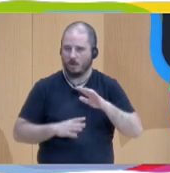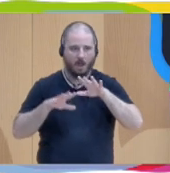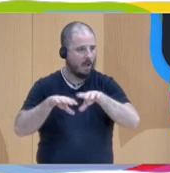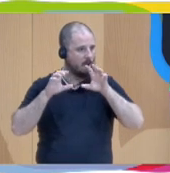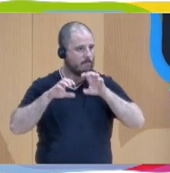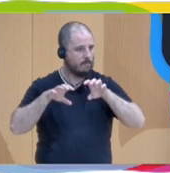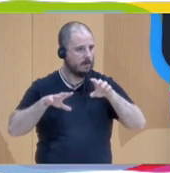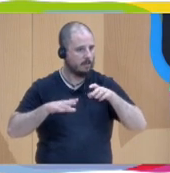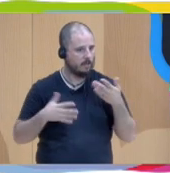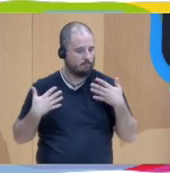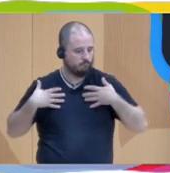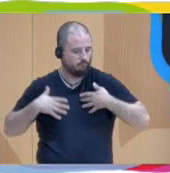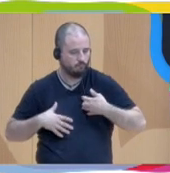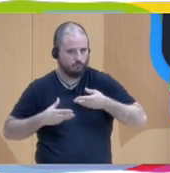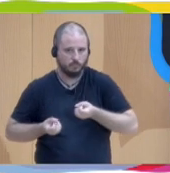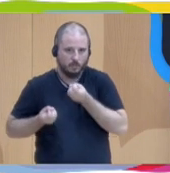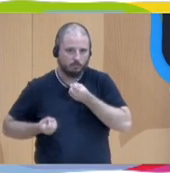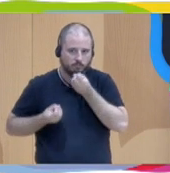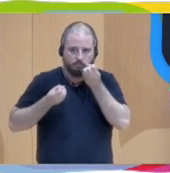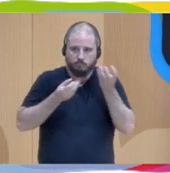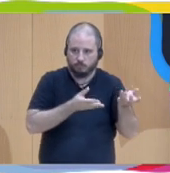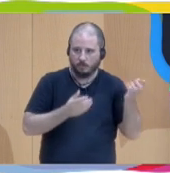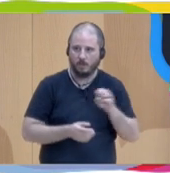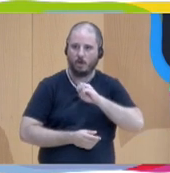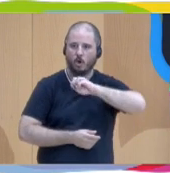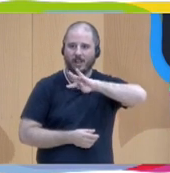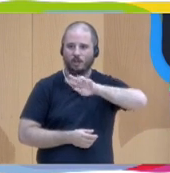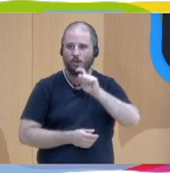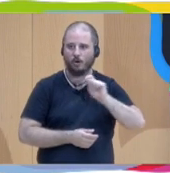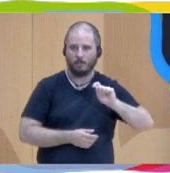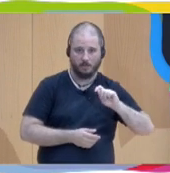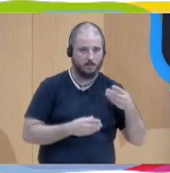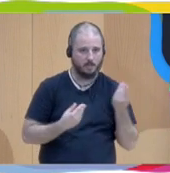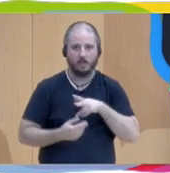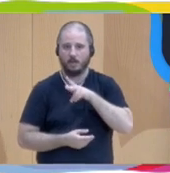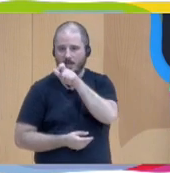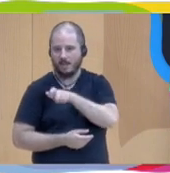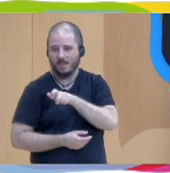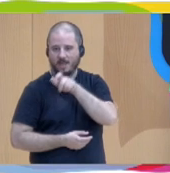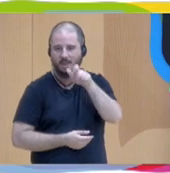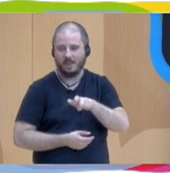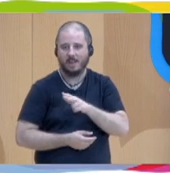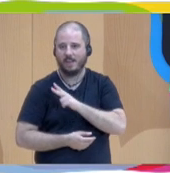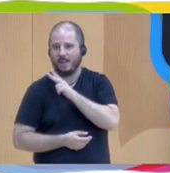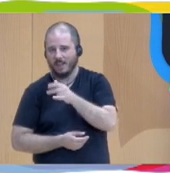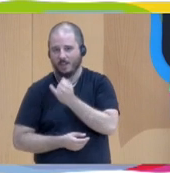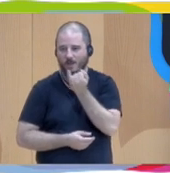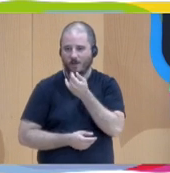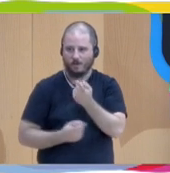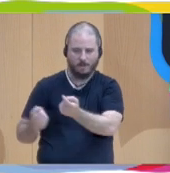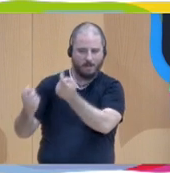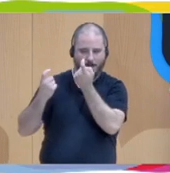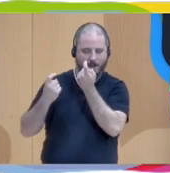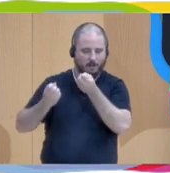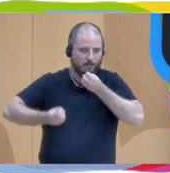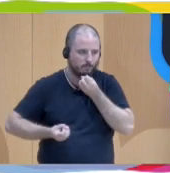formación de estos 14 meses con Heiki y Juca. Y luego, bueno, pues vamos a considerar también, porque yo creo que es